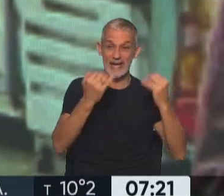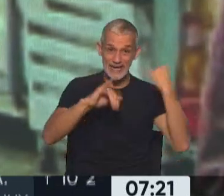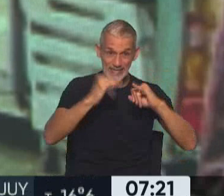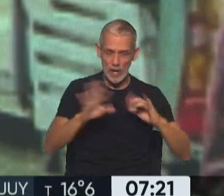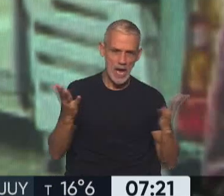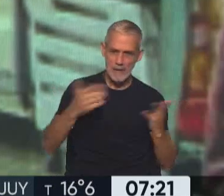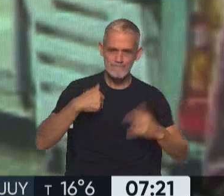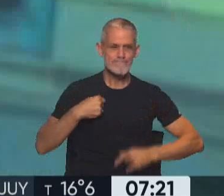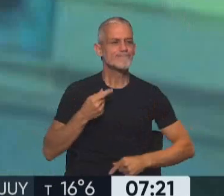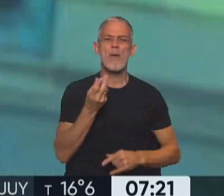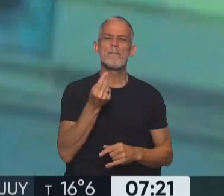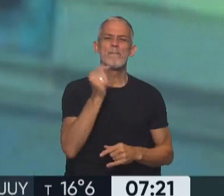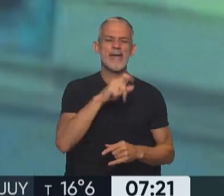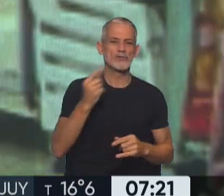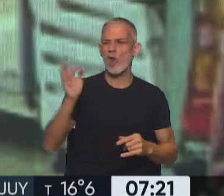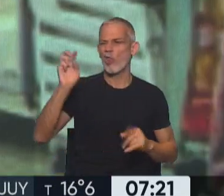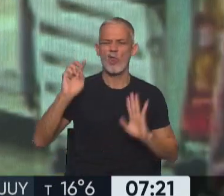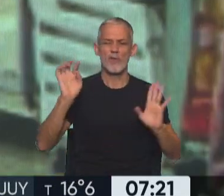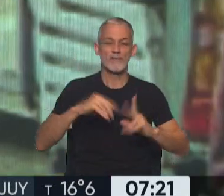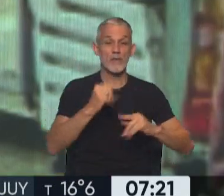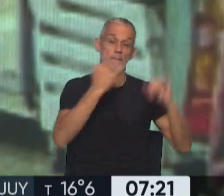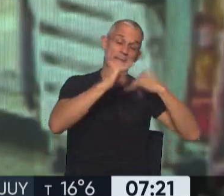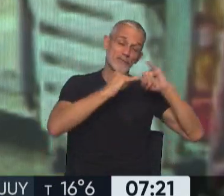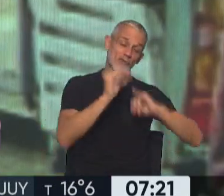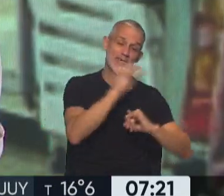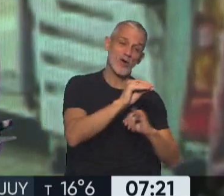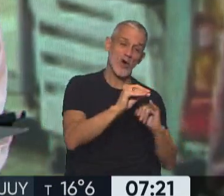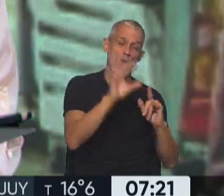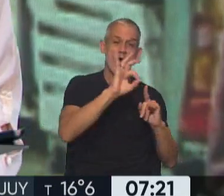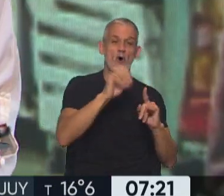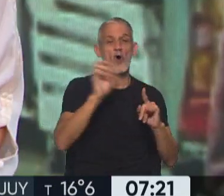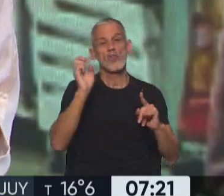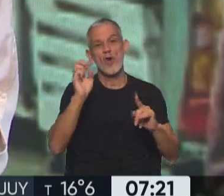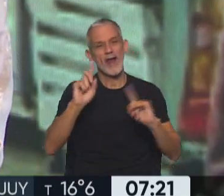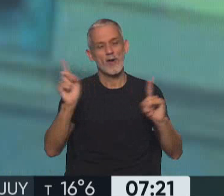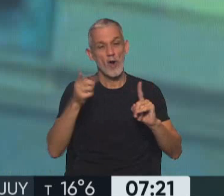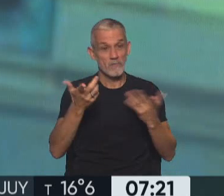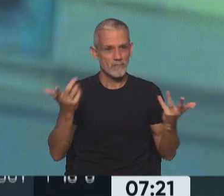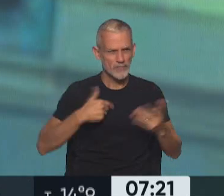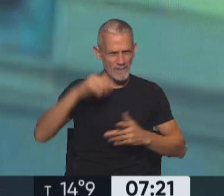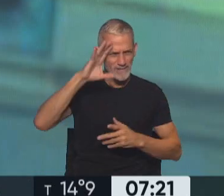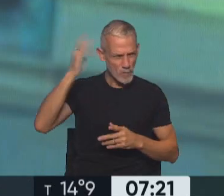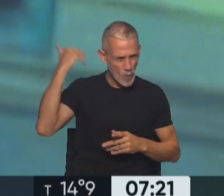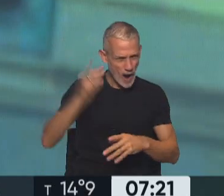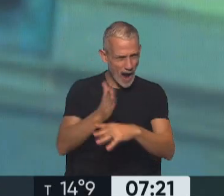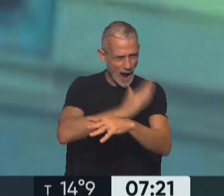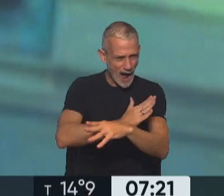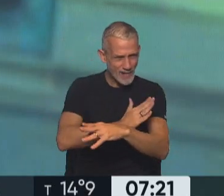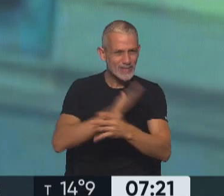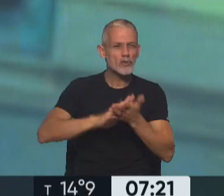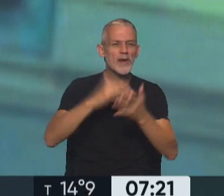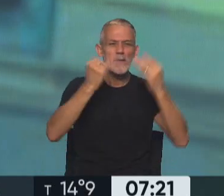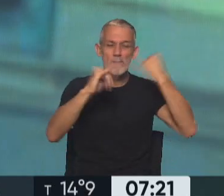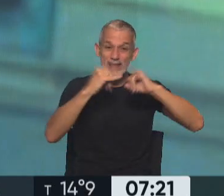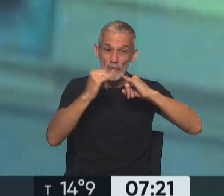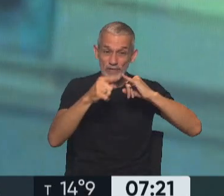elija ir al peso, si quiere por ejemplo hacer un plazo fijo y no ir al dólar. ¿Sabes que me acuerdo que vos hace un tiempo habías planteado el tema de los plazos